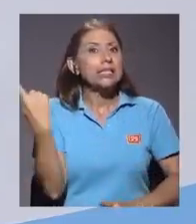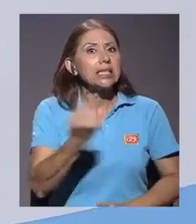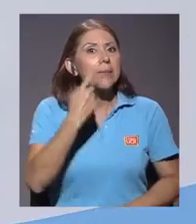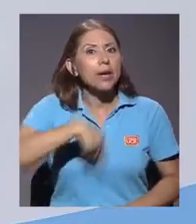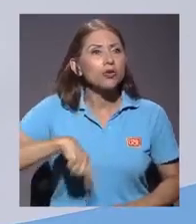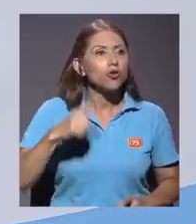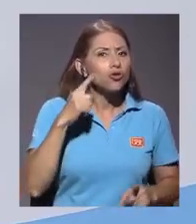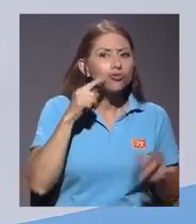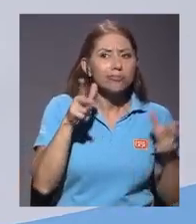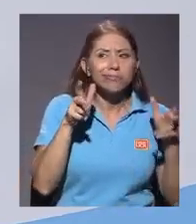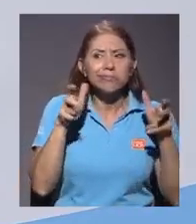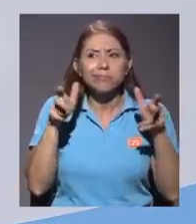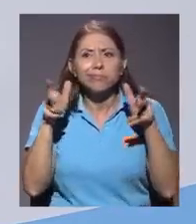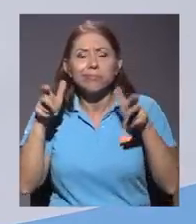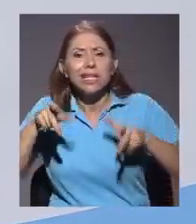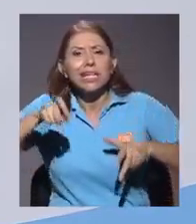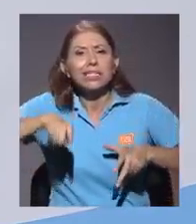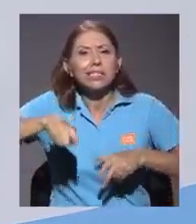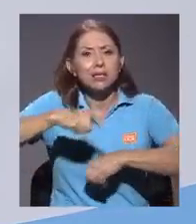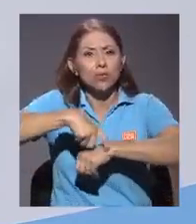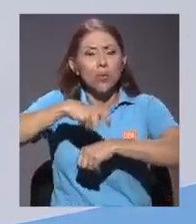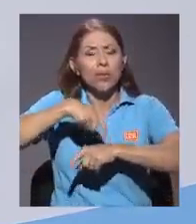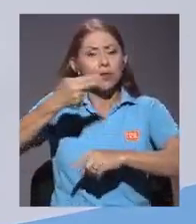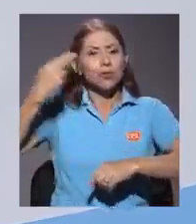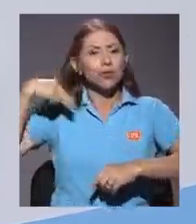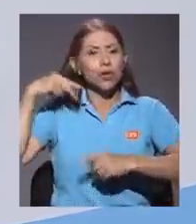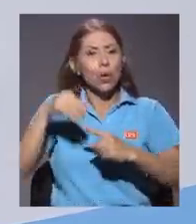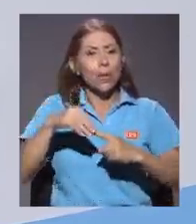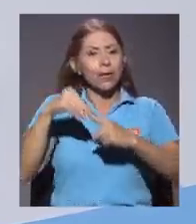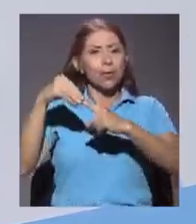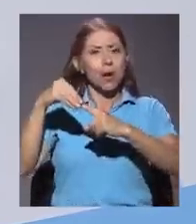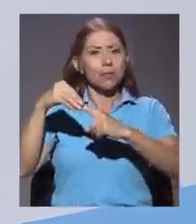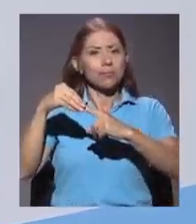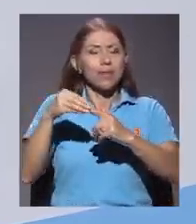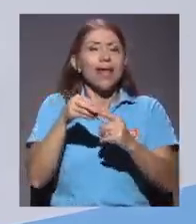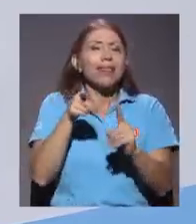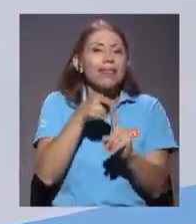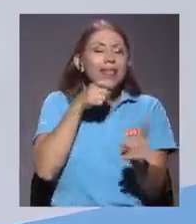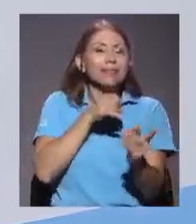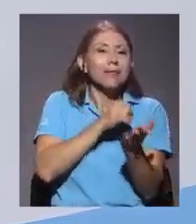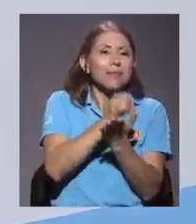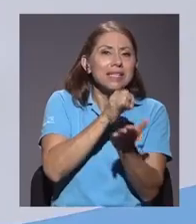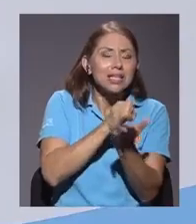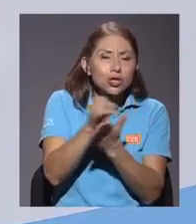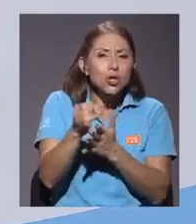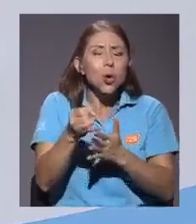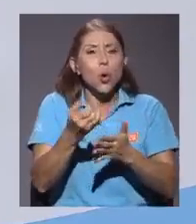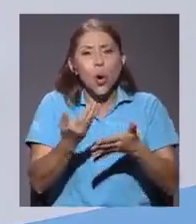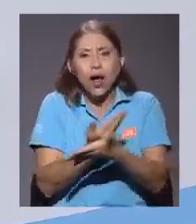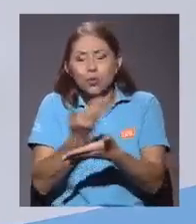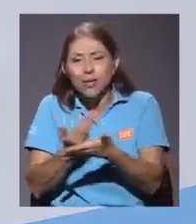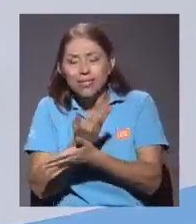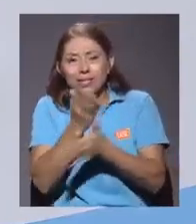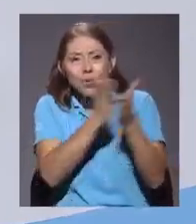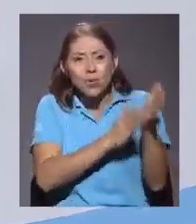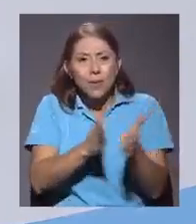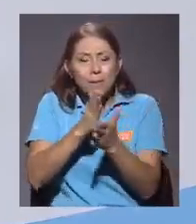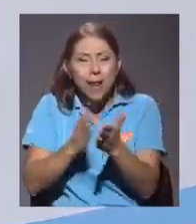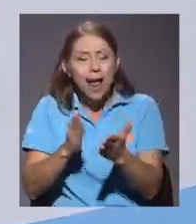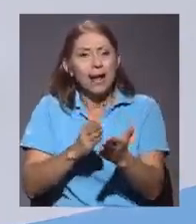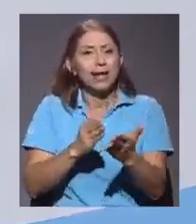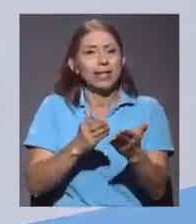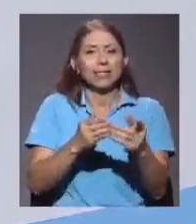a las necesidades de un momento histórico particular, respondiendo desde la investigación, desde la proyección, desde la actualización de los planes curriculares